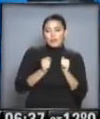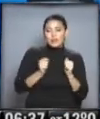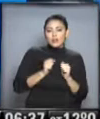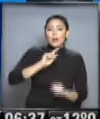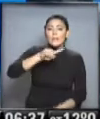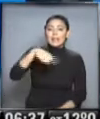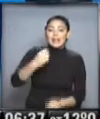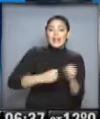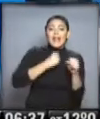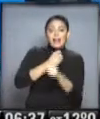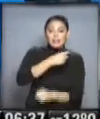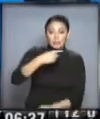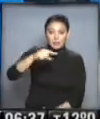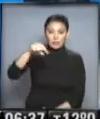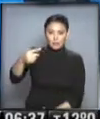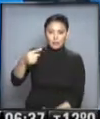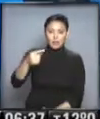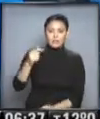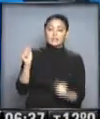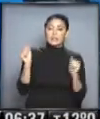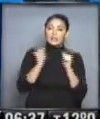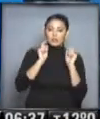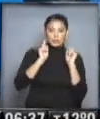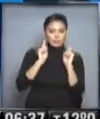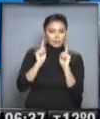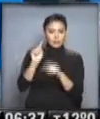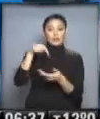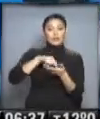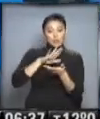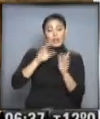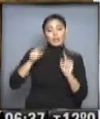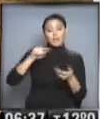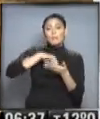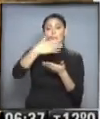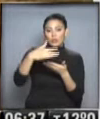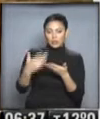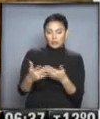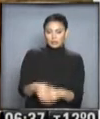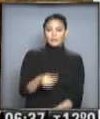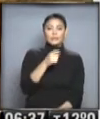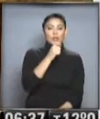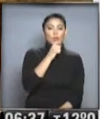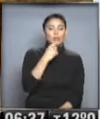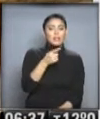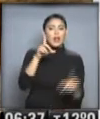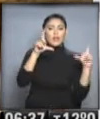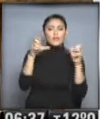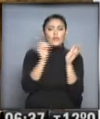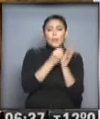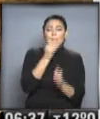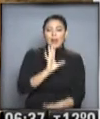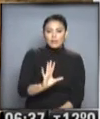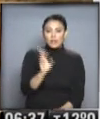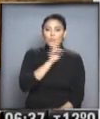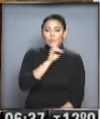partir de mañana y hasta la semana entrante va a seguir las temperaturas bajas aquí en la ciudad de Buenos Aires y en toda la provincia también. Compartimos, Gaby, una foto increíble que nos